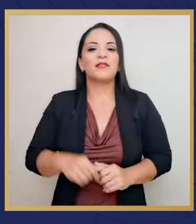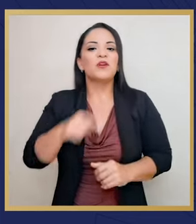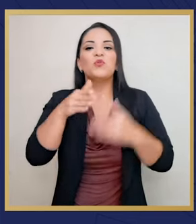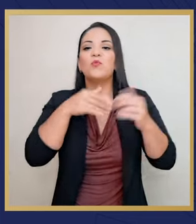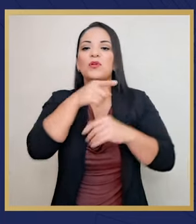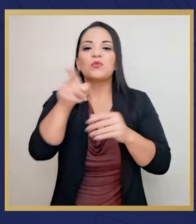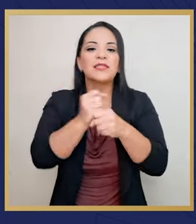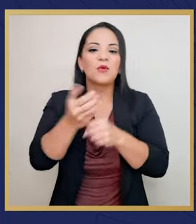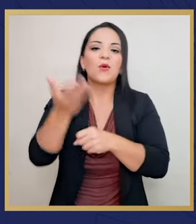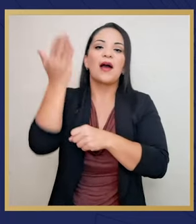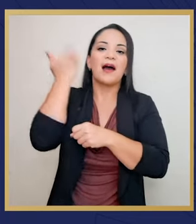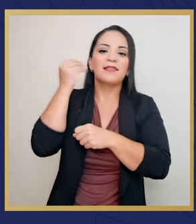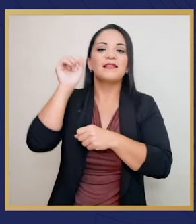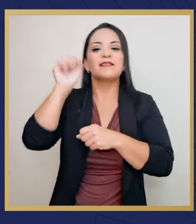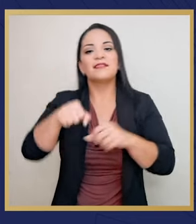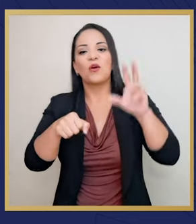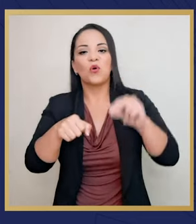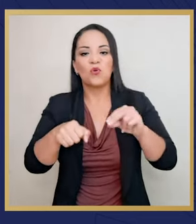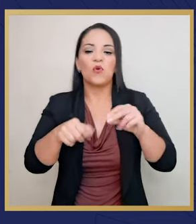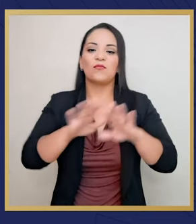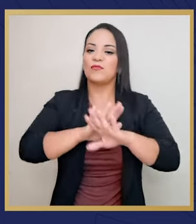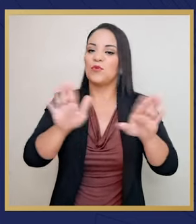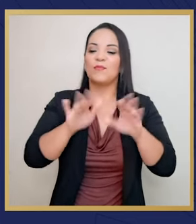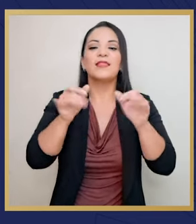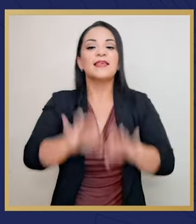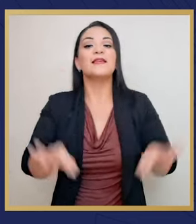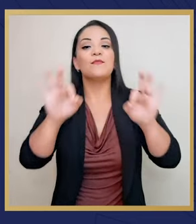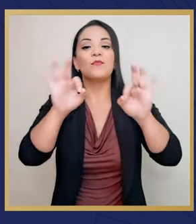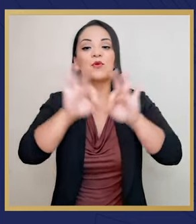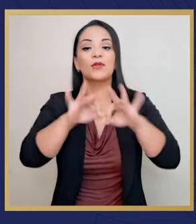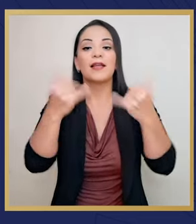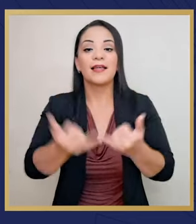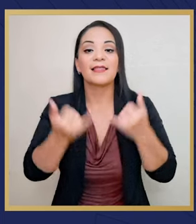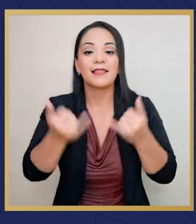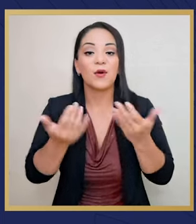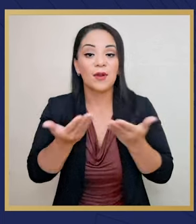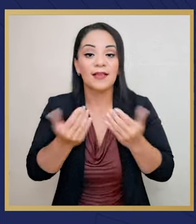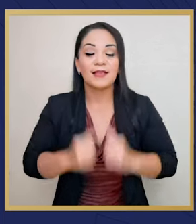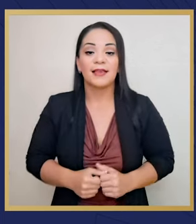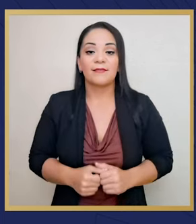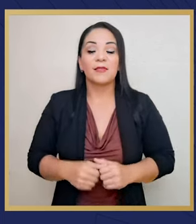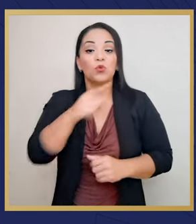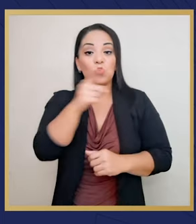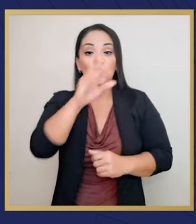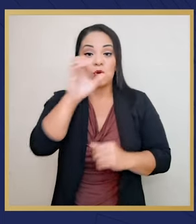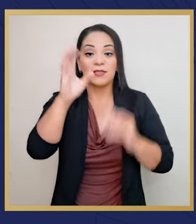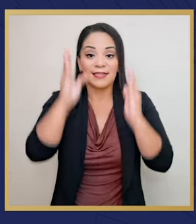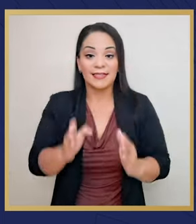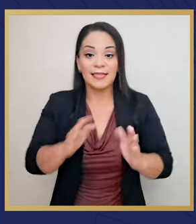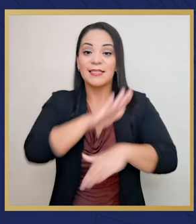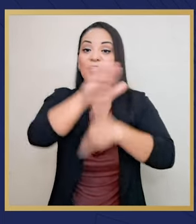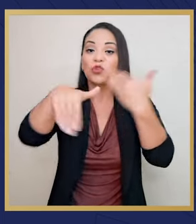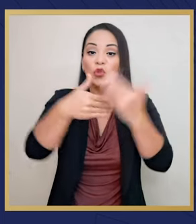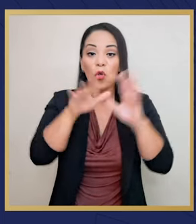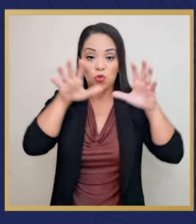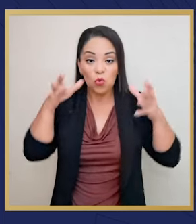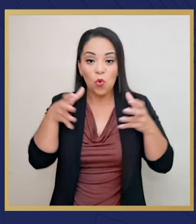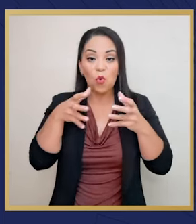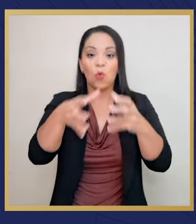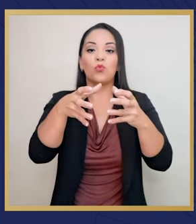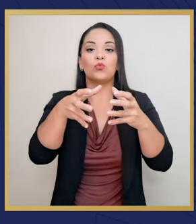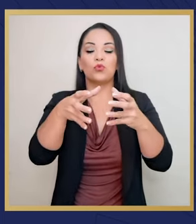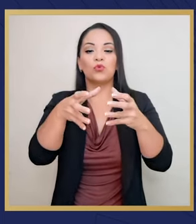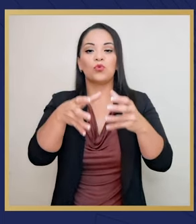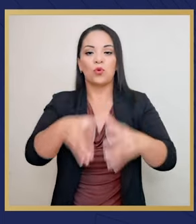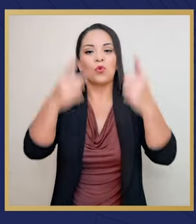o lo que hayamos dejado de hacer. Eso no importa. Lo que importa ahora es que compatriotas, todos juntos,